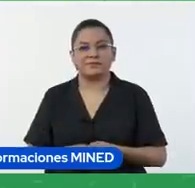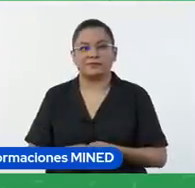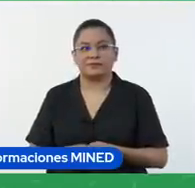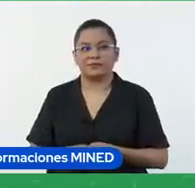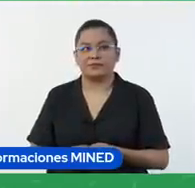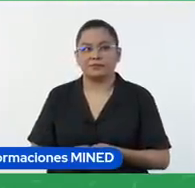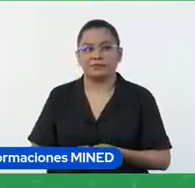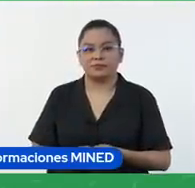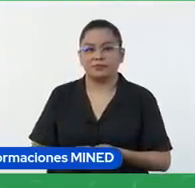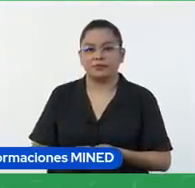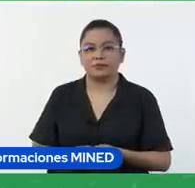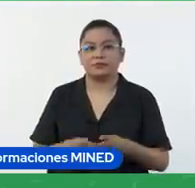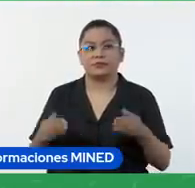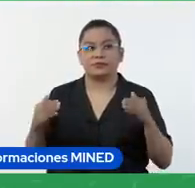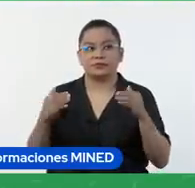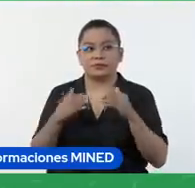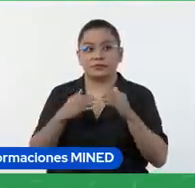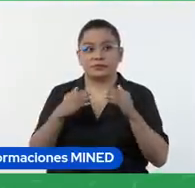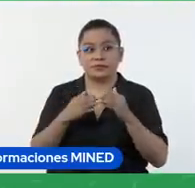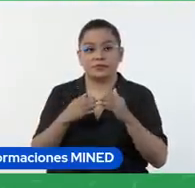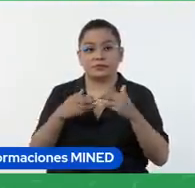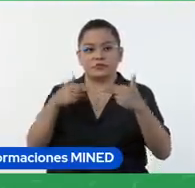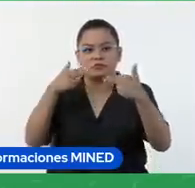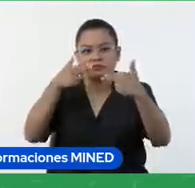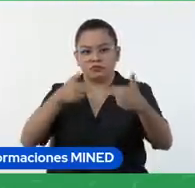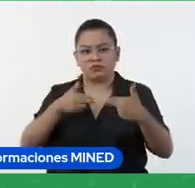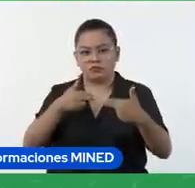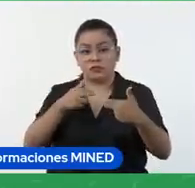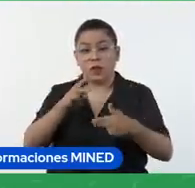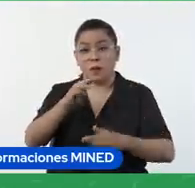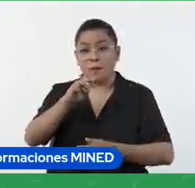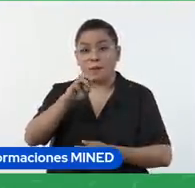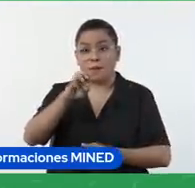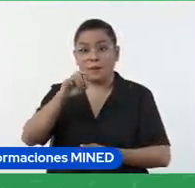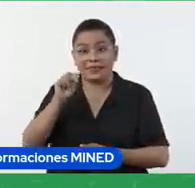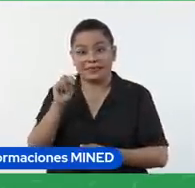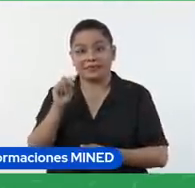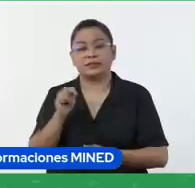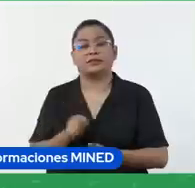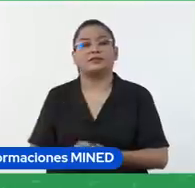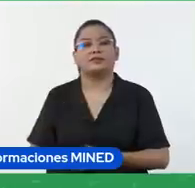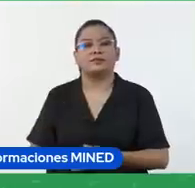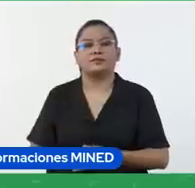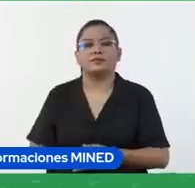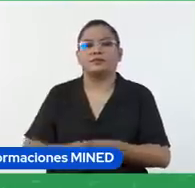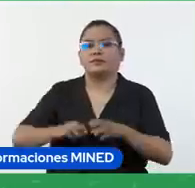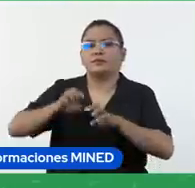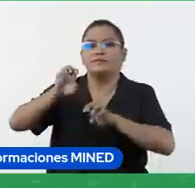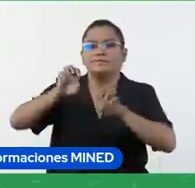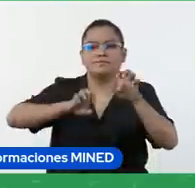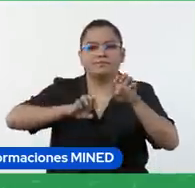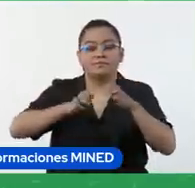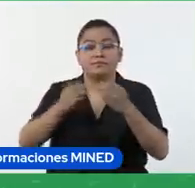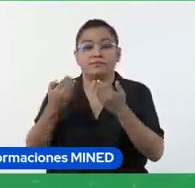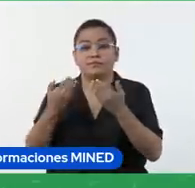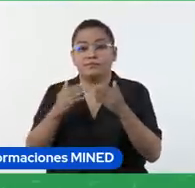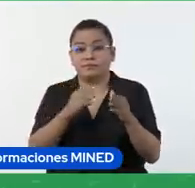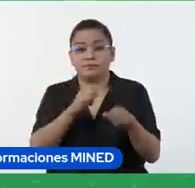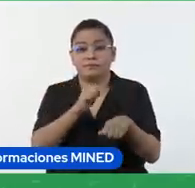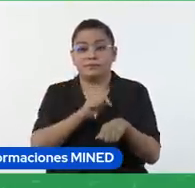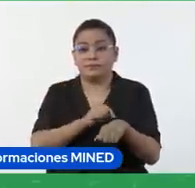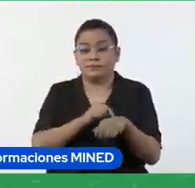También está Meet, otra herramienta que nos permite evaluar diferentes momentos de la clase.